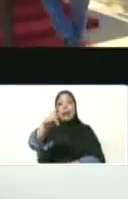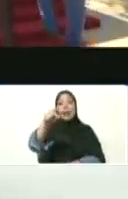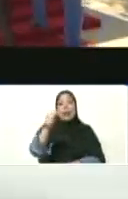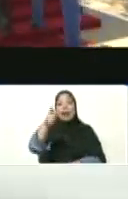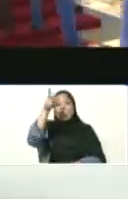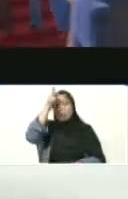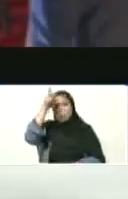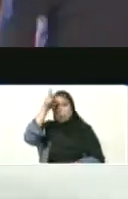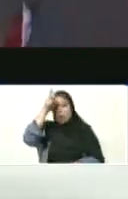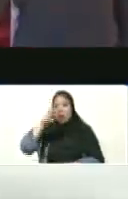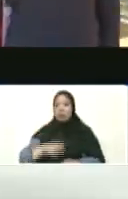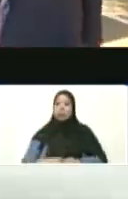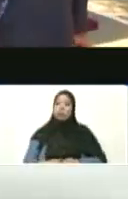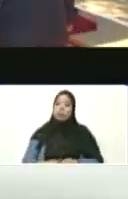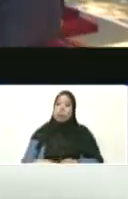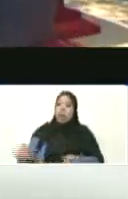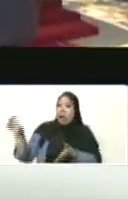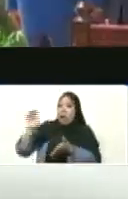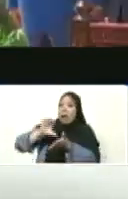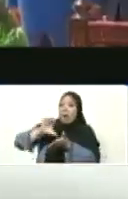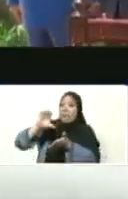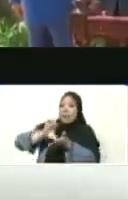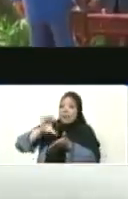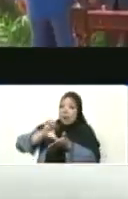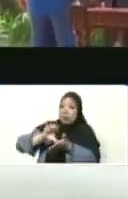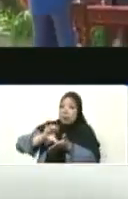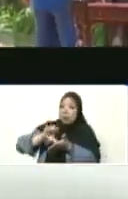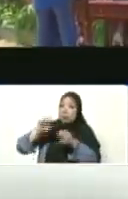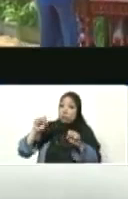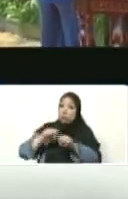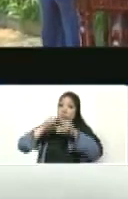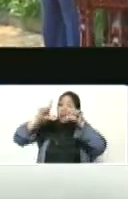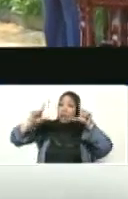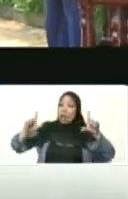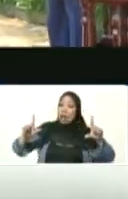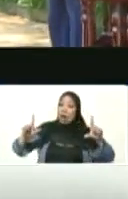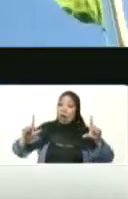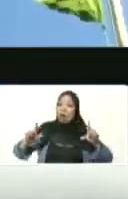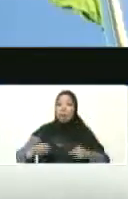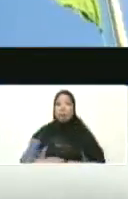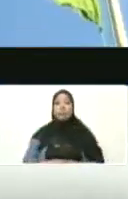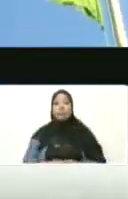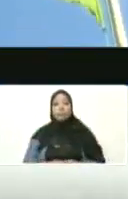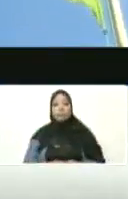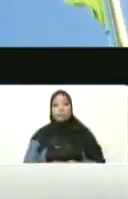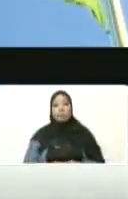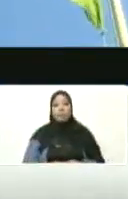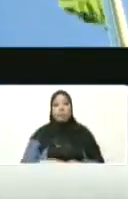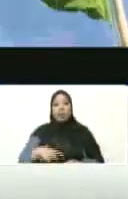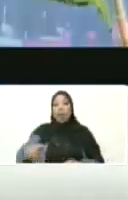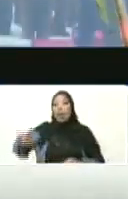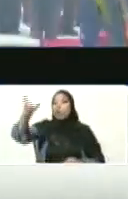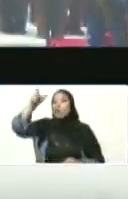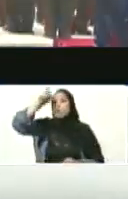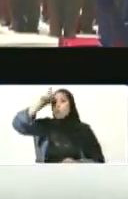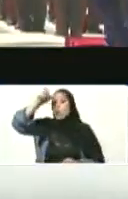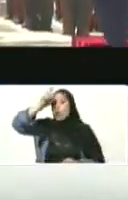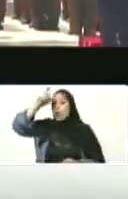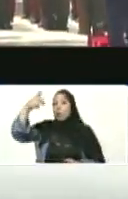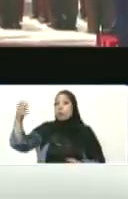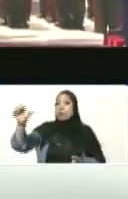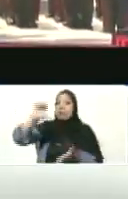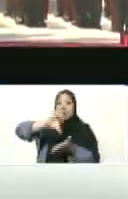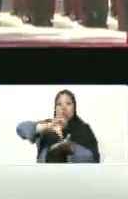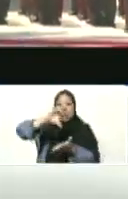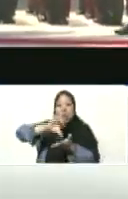Y cuando yo vea esas grandes capitales, esas grandes ciudades, allá en Turquía, la capital